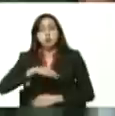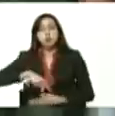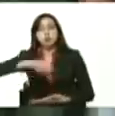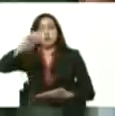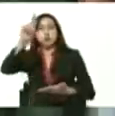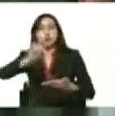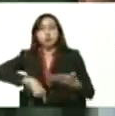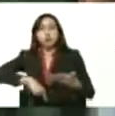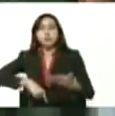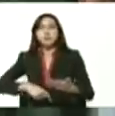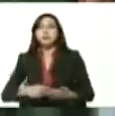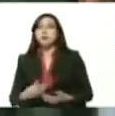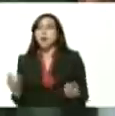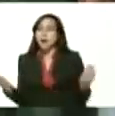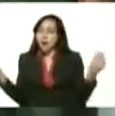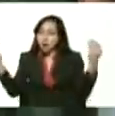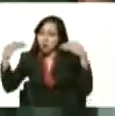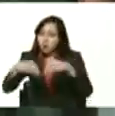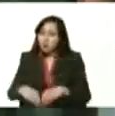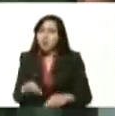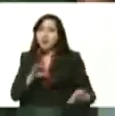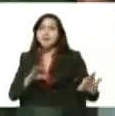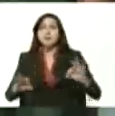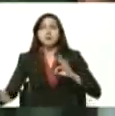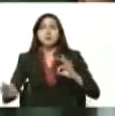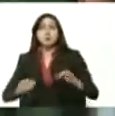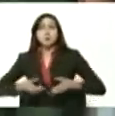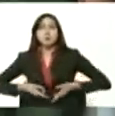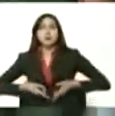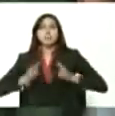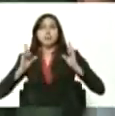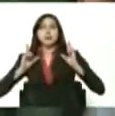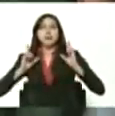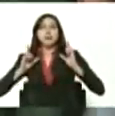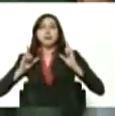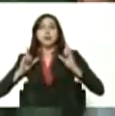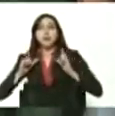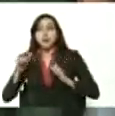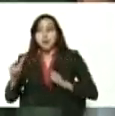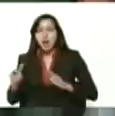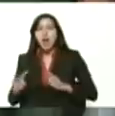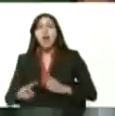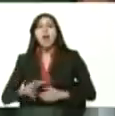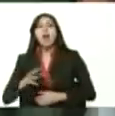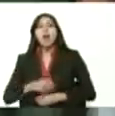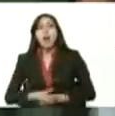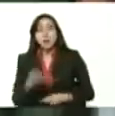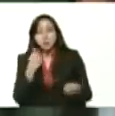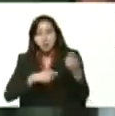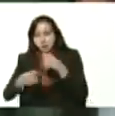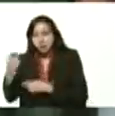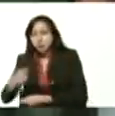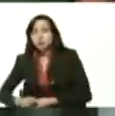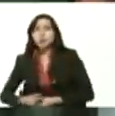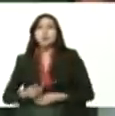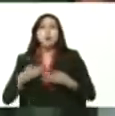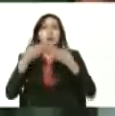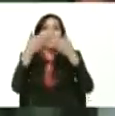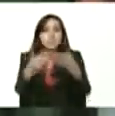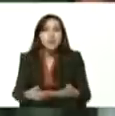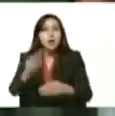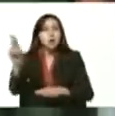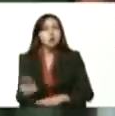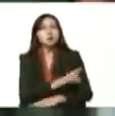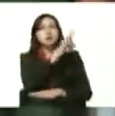estas alianzas estratégicas que nos permiten que su producto llegue directamente al productor